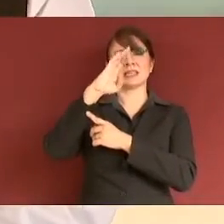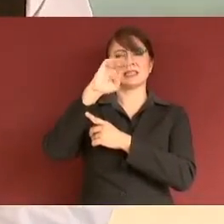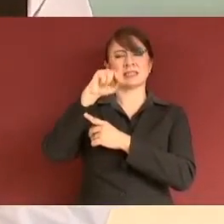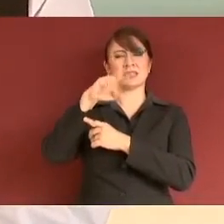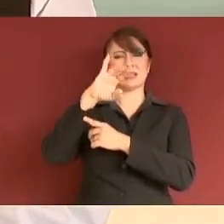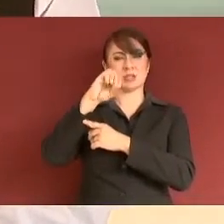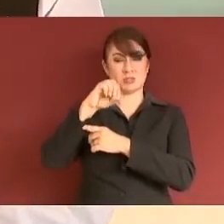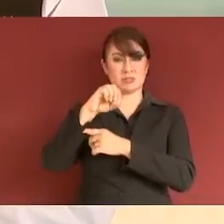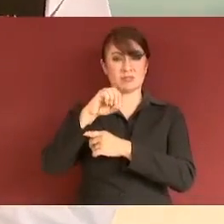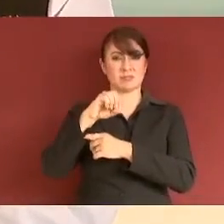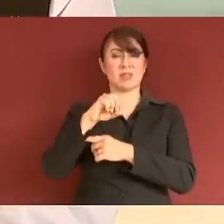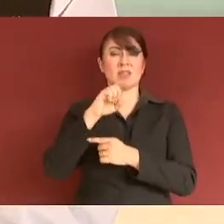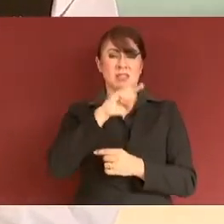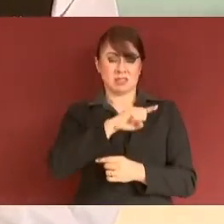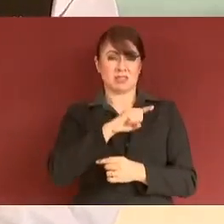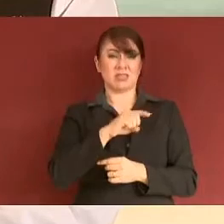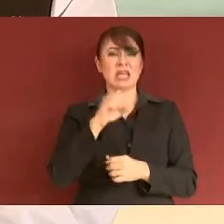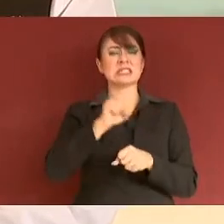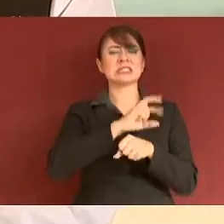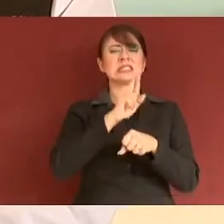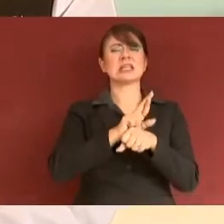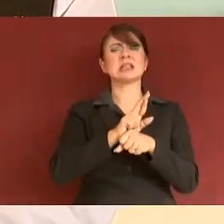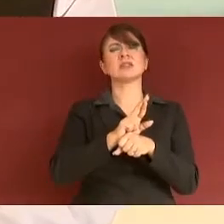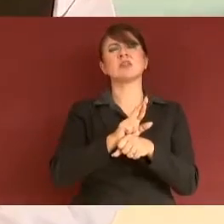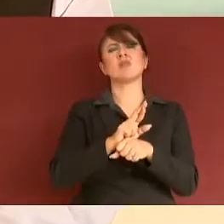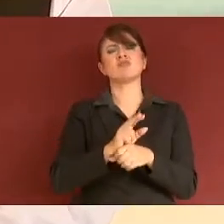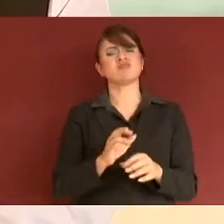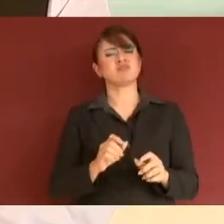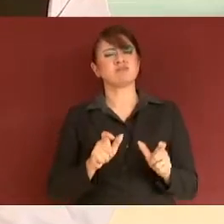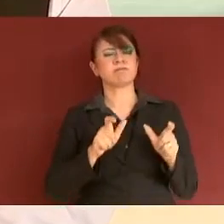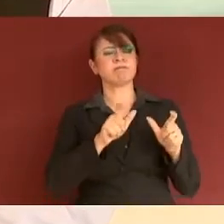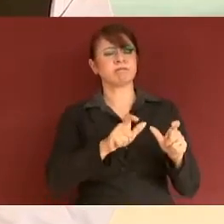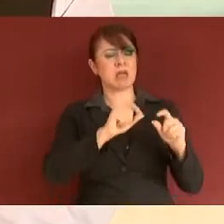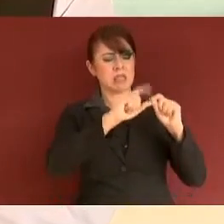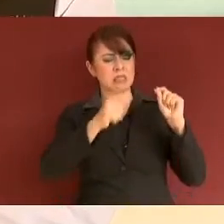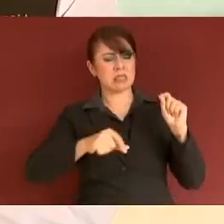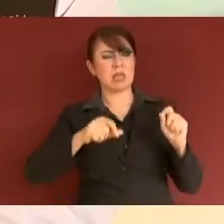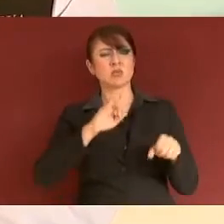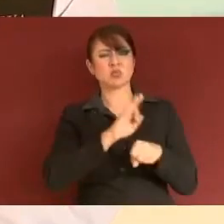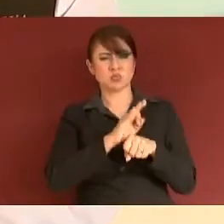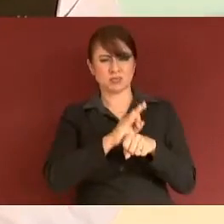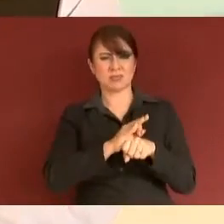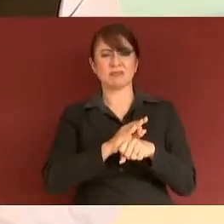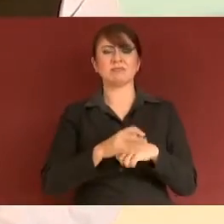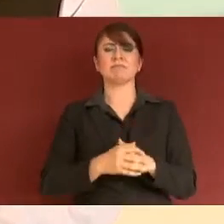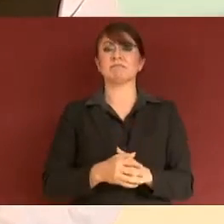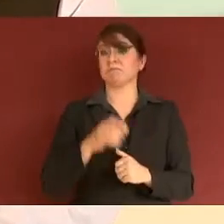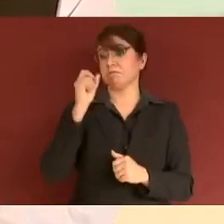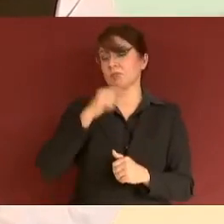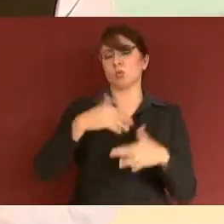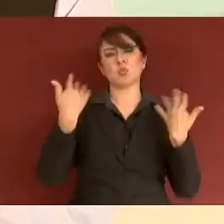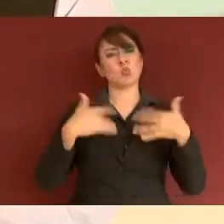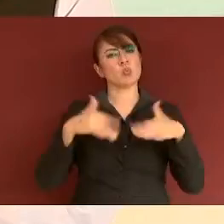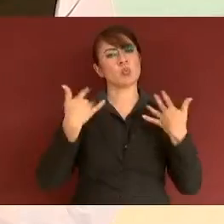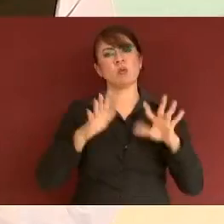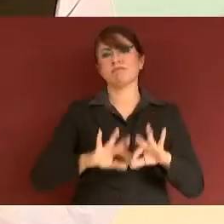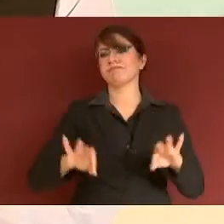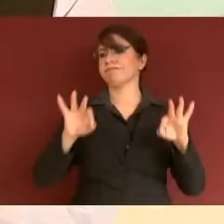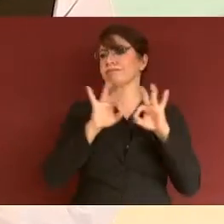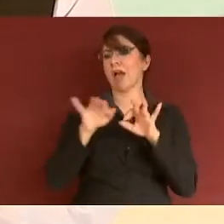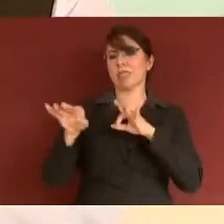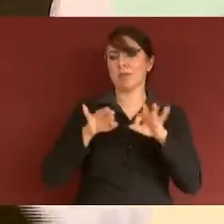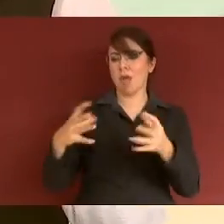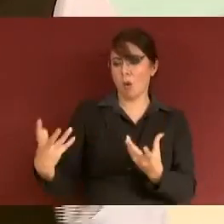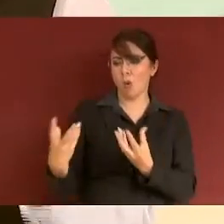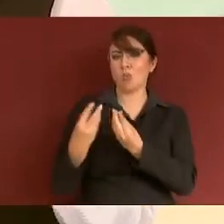secretario de la Defensa Nacional. La verdad que ha sido un privilegio trabajar con ustedes y en particular también con el ingeniero